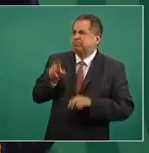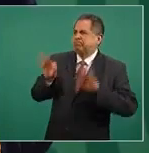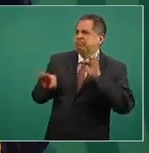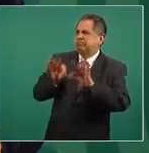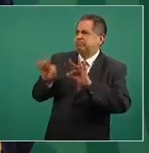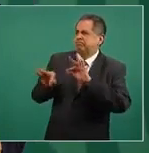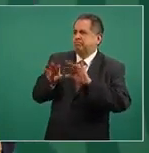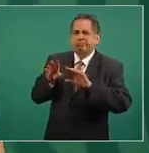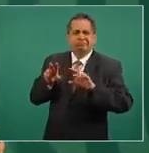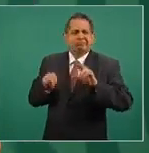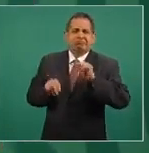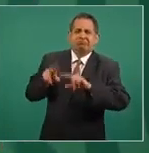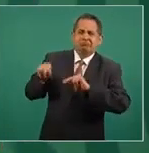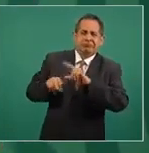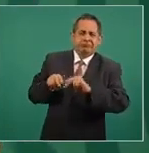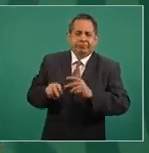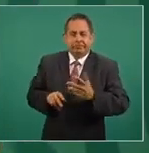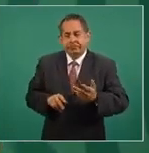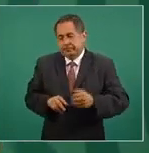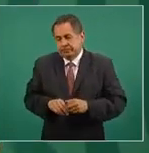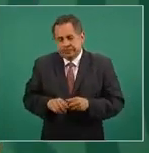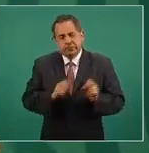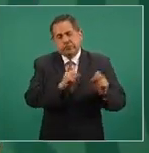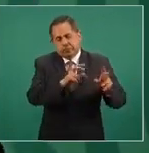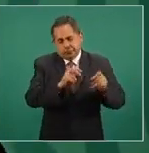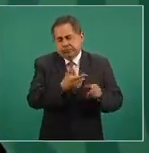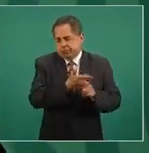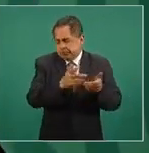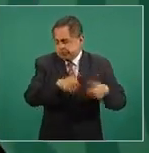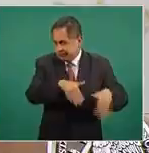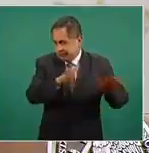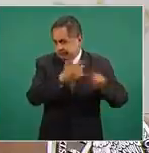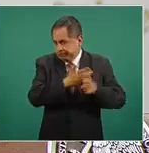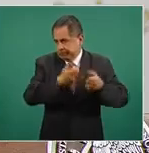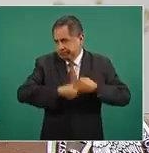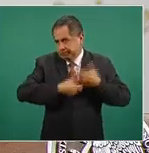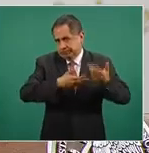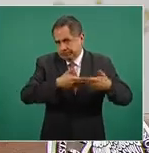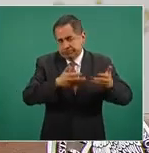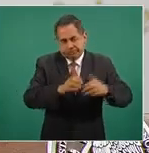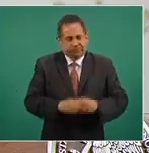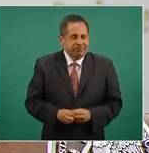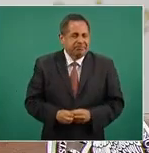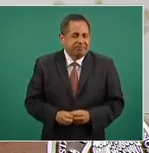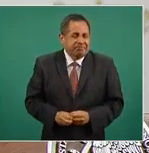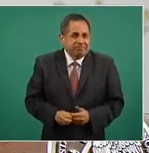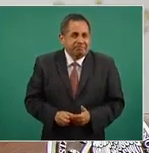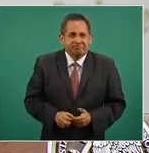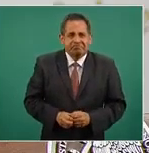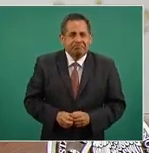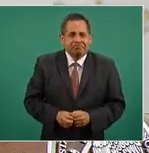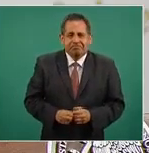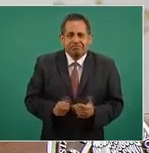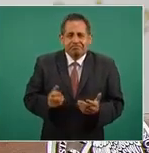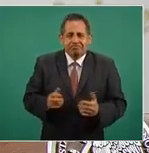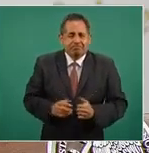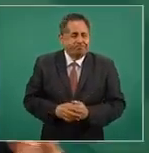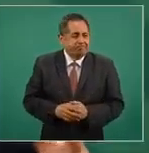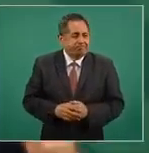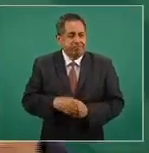manifestarse, pero los Claudios X y todos ellos,